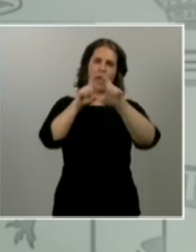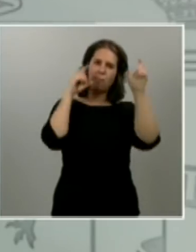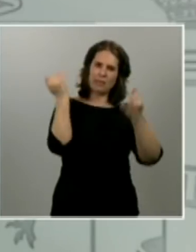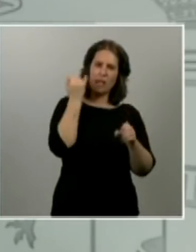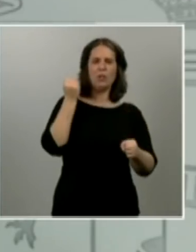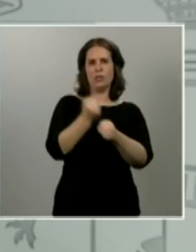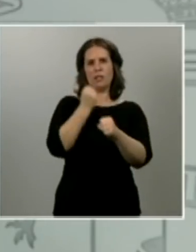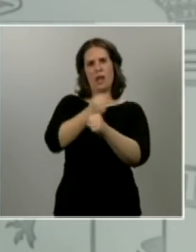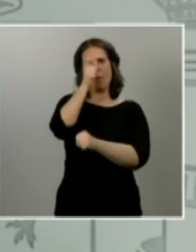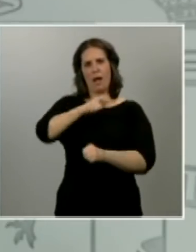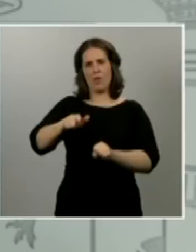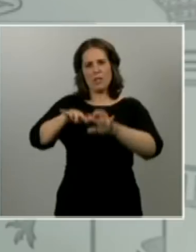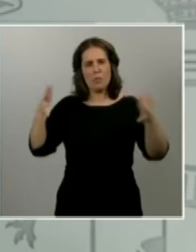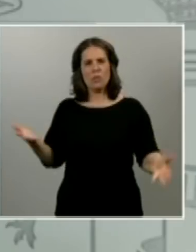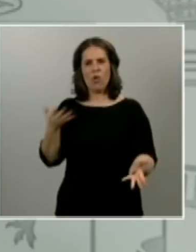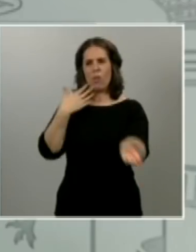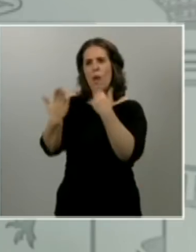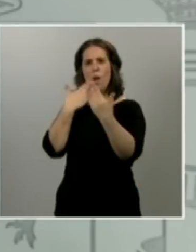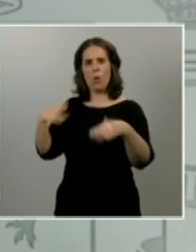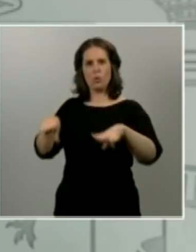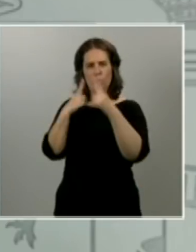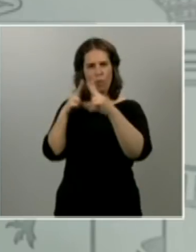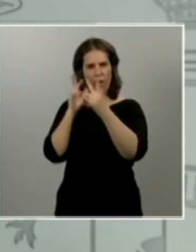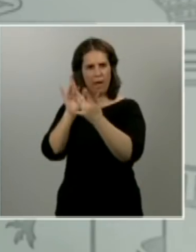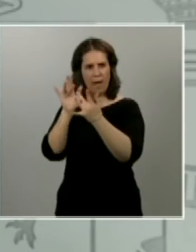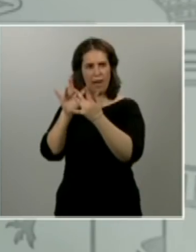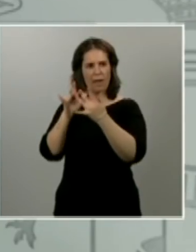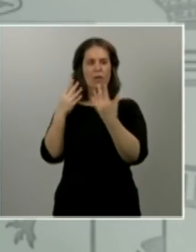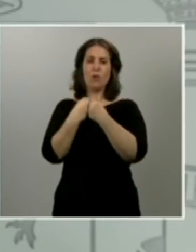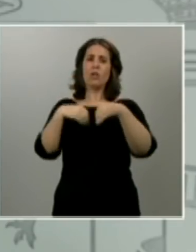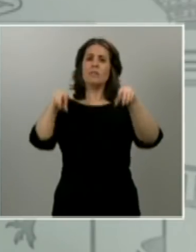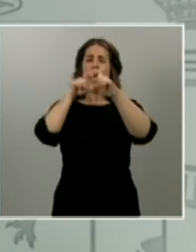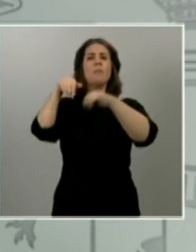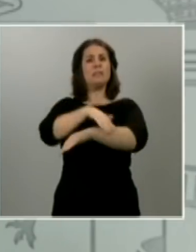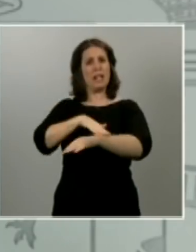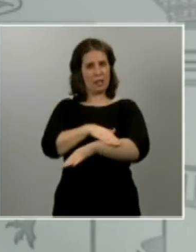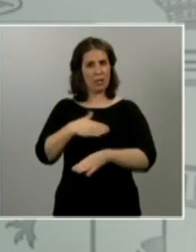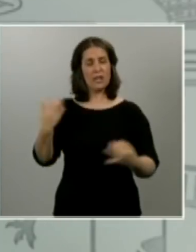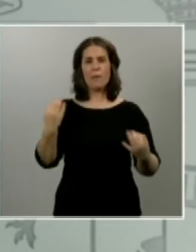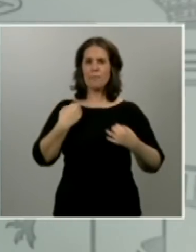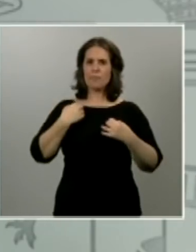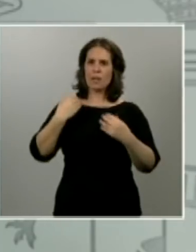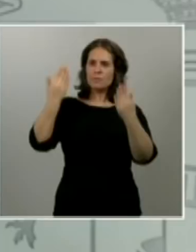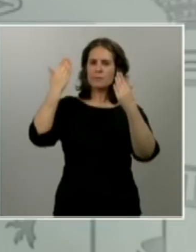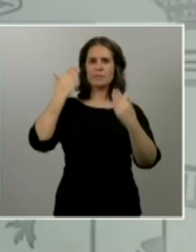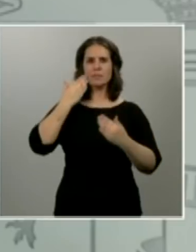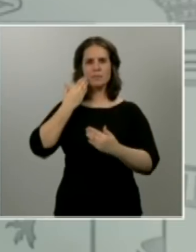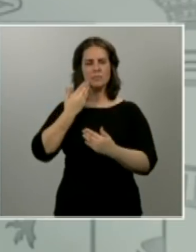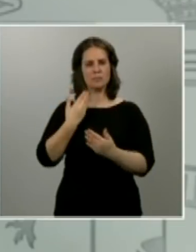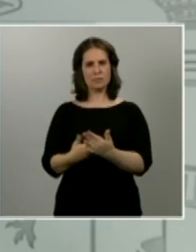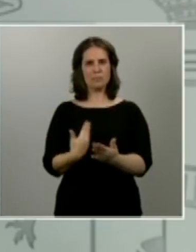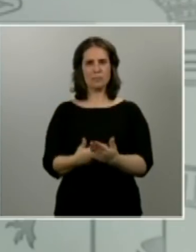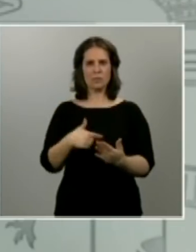impulsando el diálogo social, entre las administraciones a las cuales quiero rendir también ese tributo, ese reconocimiento en circunstancias tan complicadas,